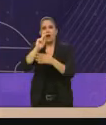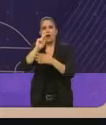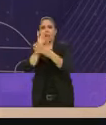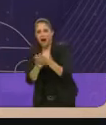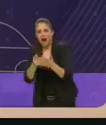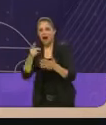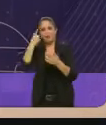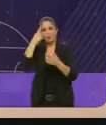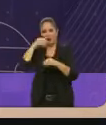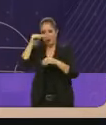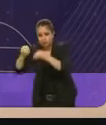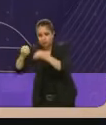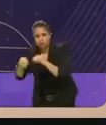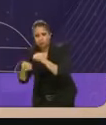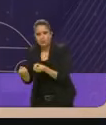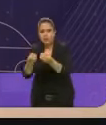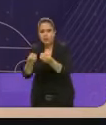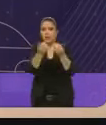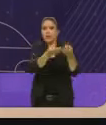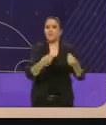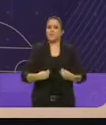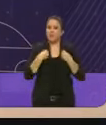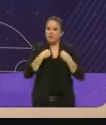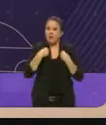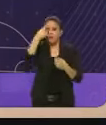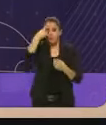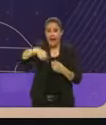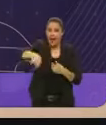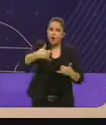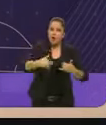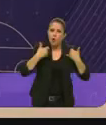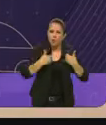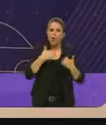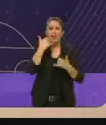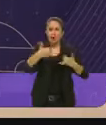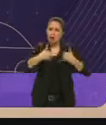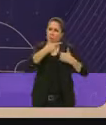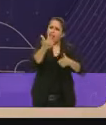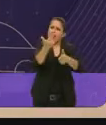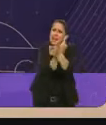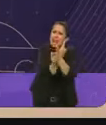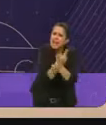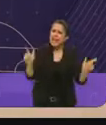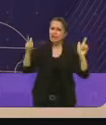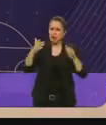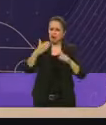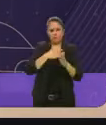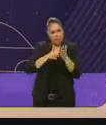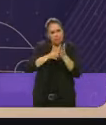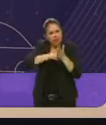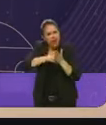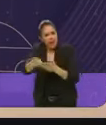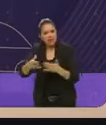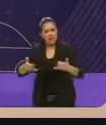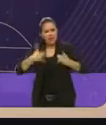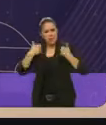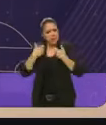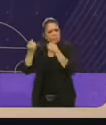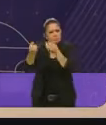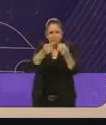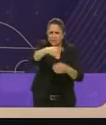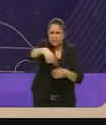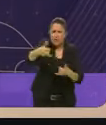vivienda social para los jóvenes. Queremos jóvenes libres con plenos derechos. Todo para los jóvenes,